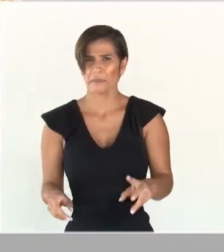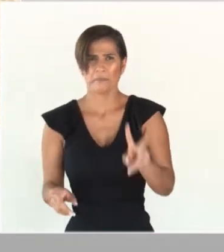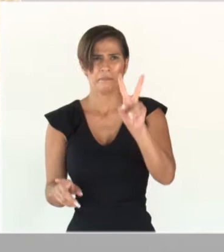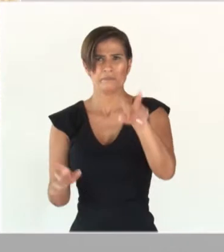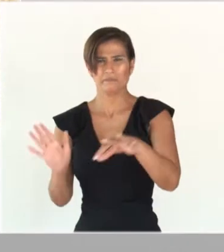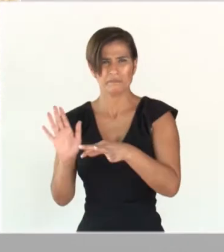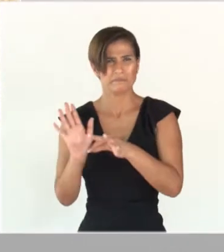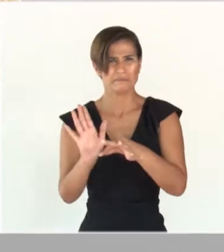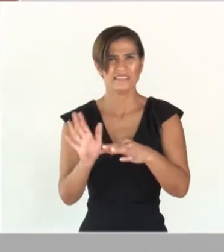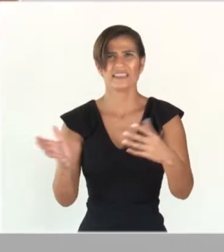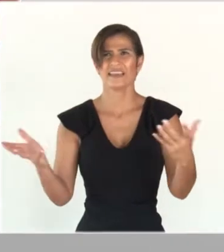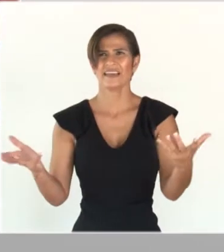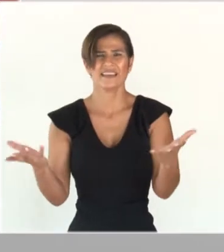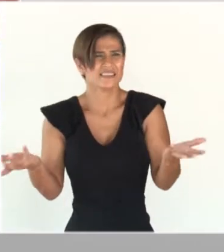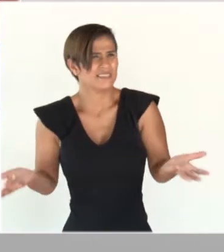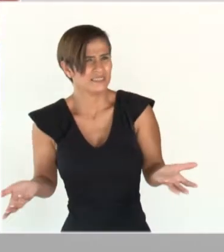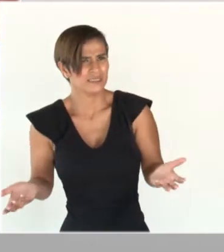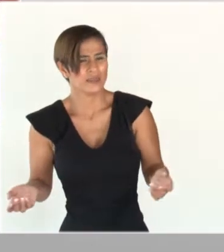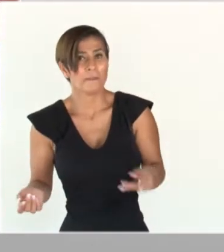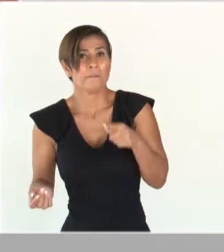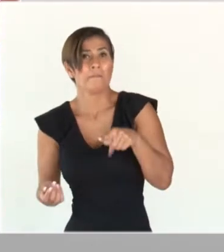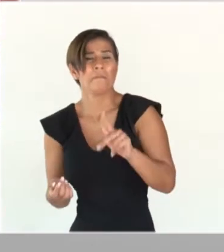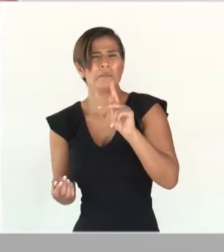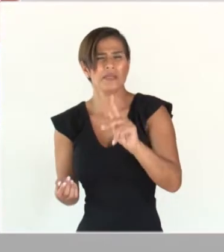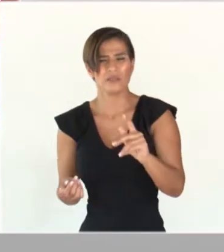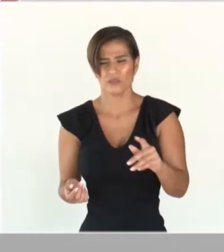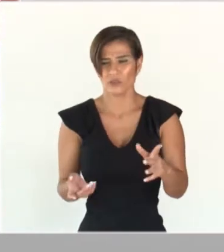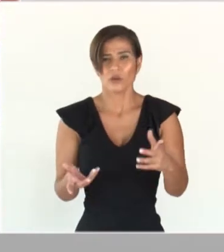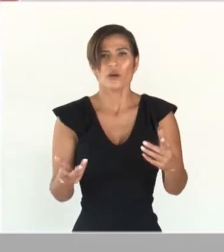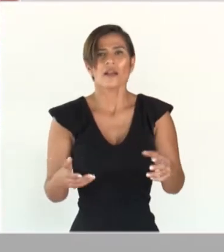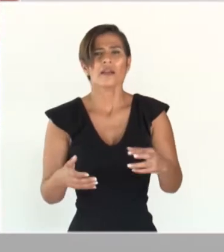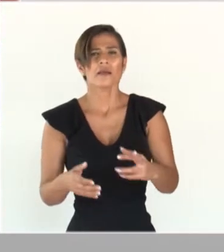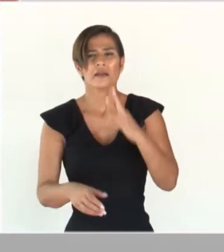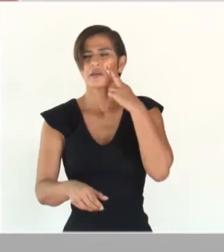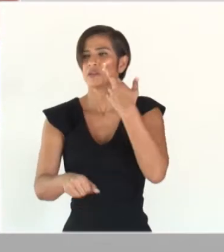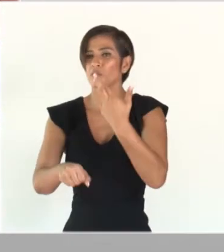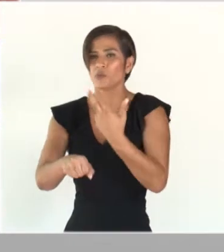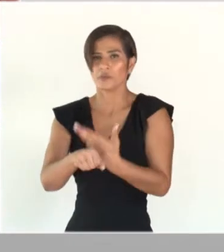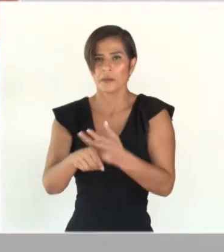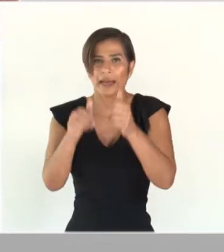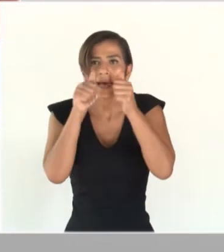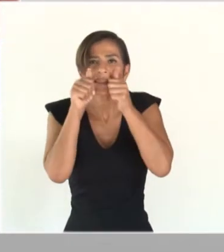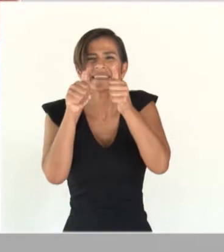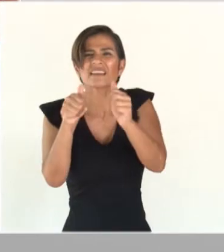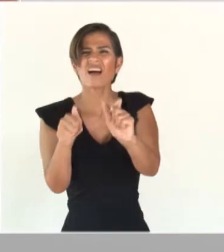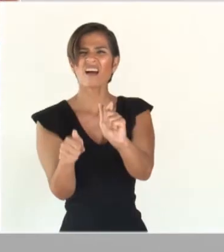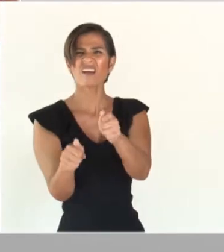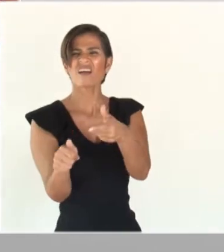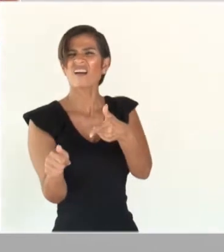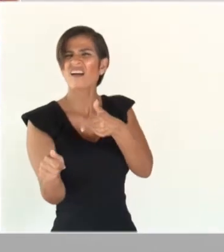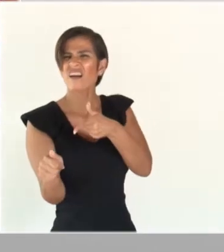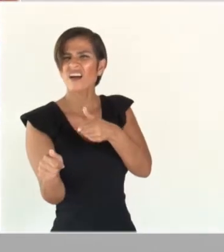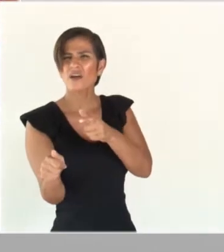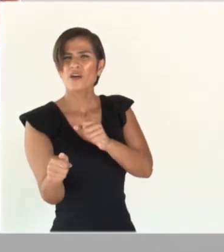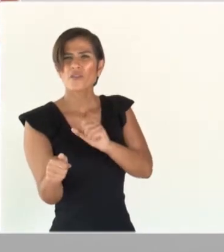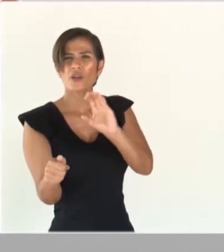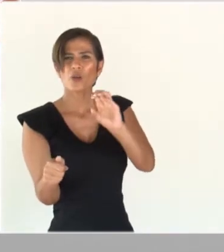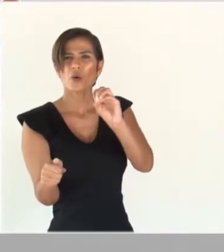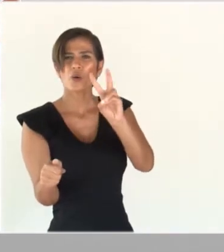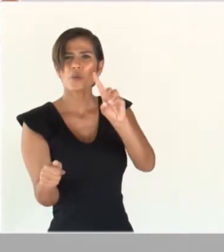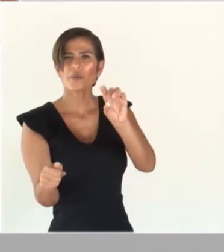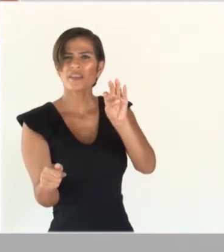uno de ellos. Sin embargo, se traslada toda la responsabilidad de la atención y contención del COVID-19